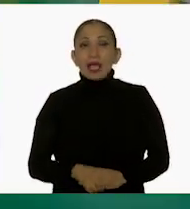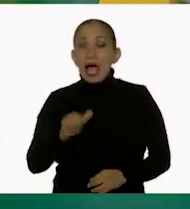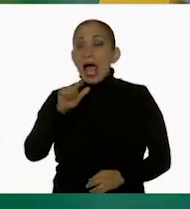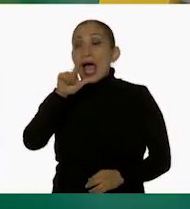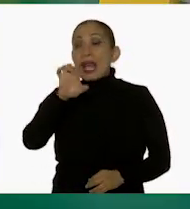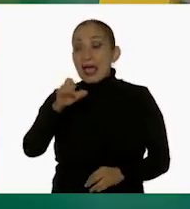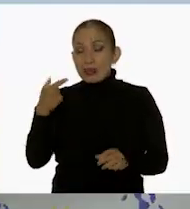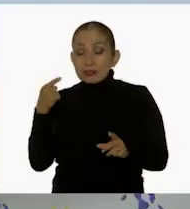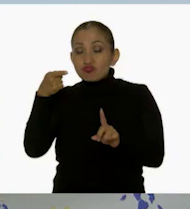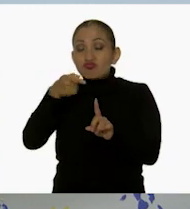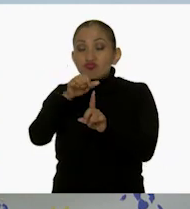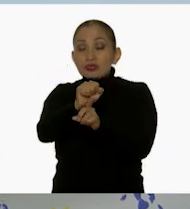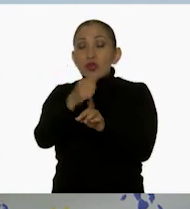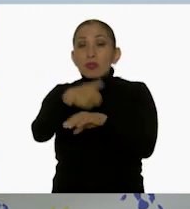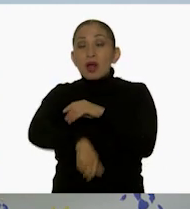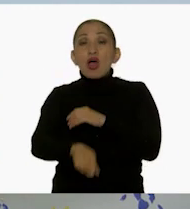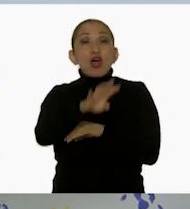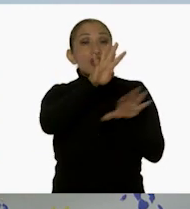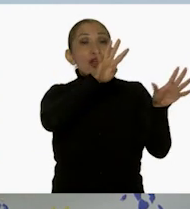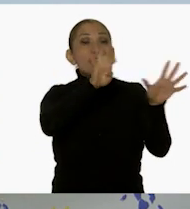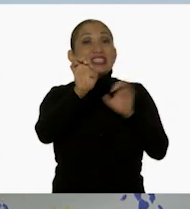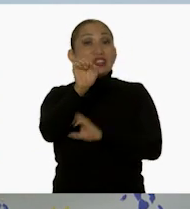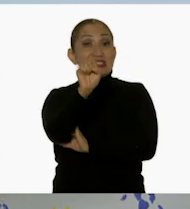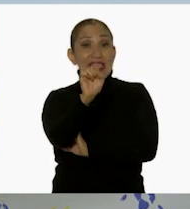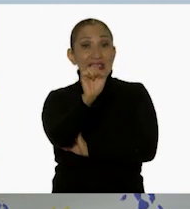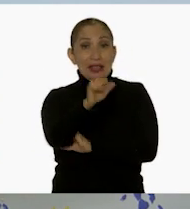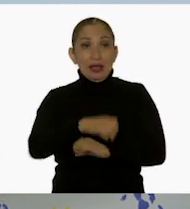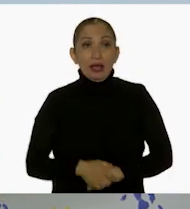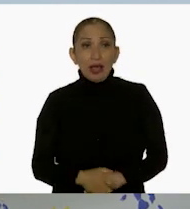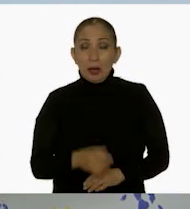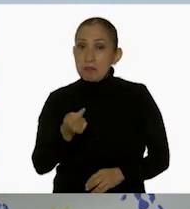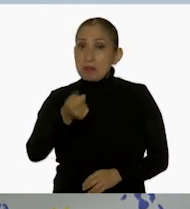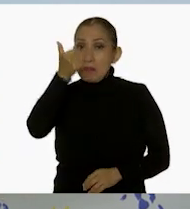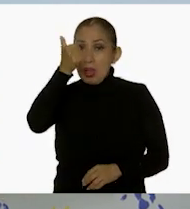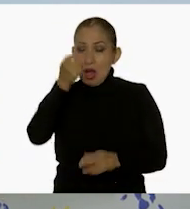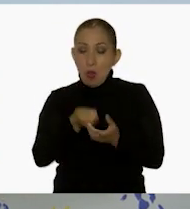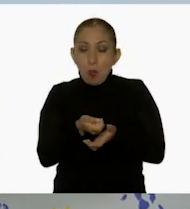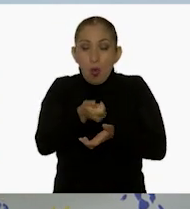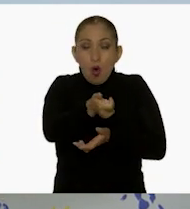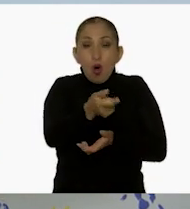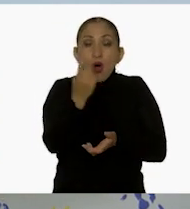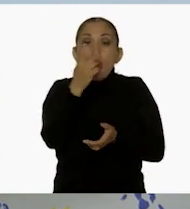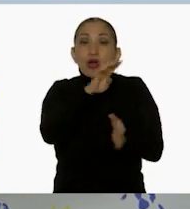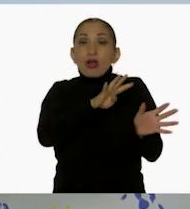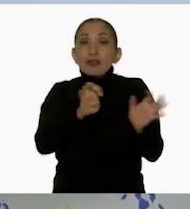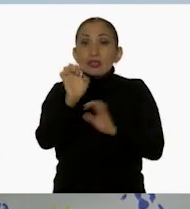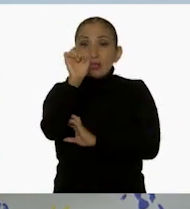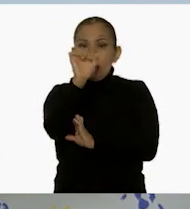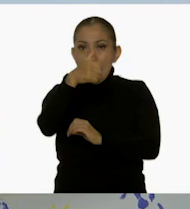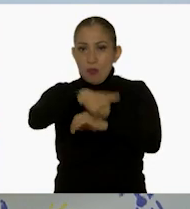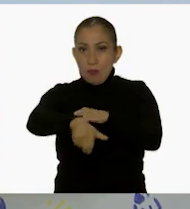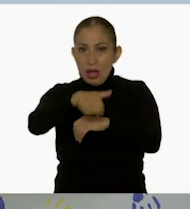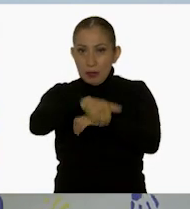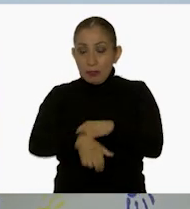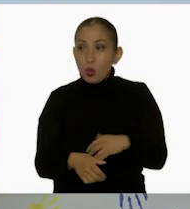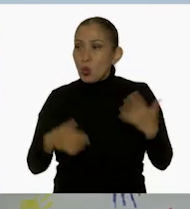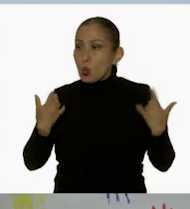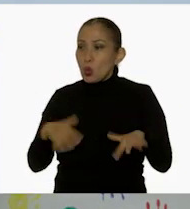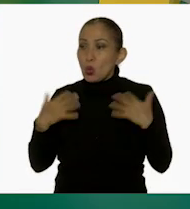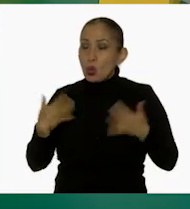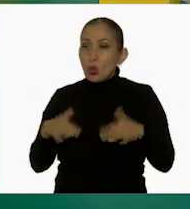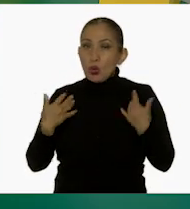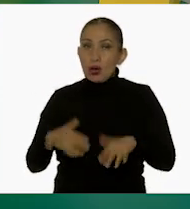llegó a qué número? 960. Su primera tirada fue al 960. ¡Híjole!